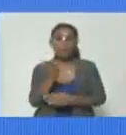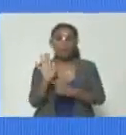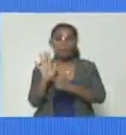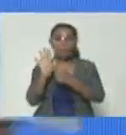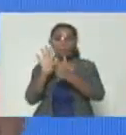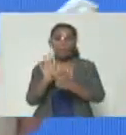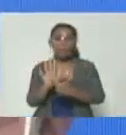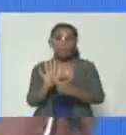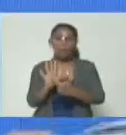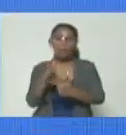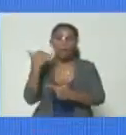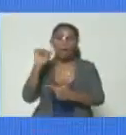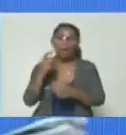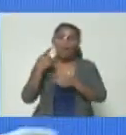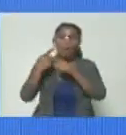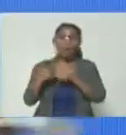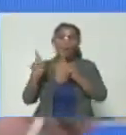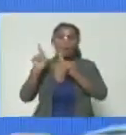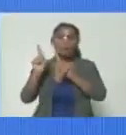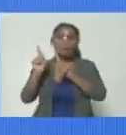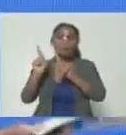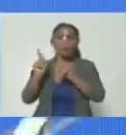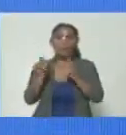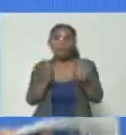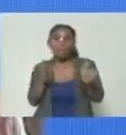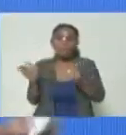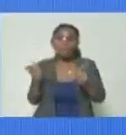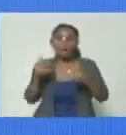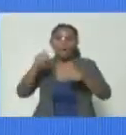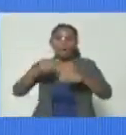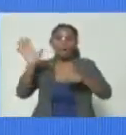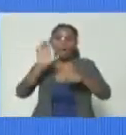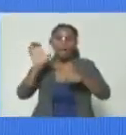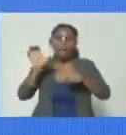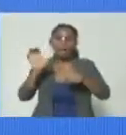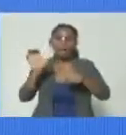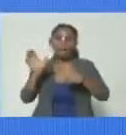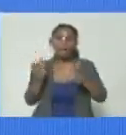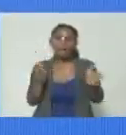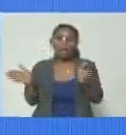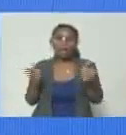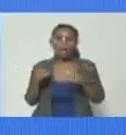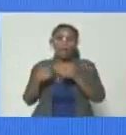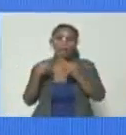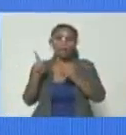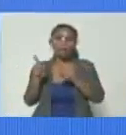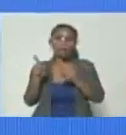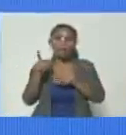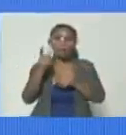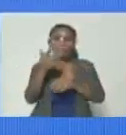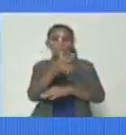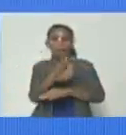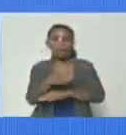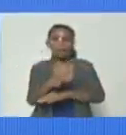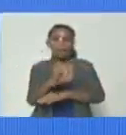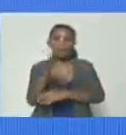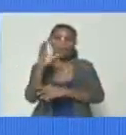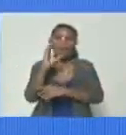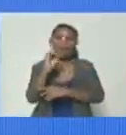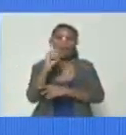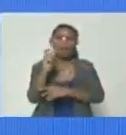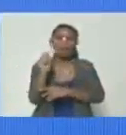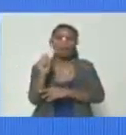tenían otros corredores en Caracas en Caracas concretamente tenían otros corredores similares al de la cota